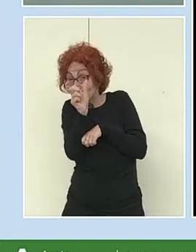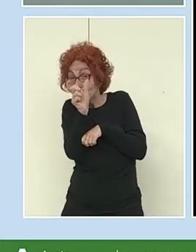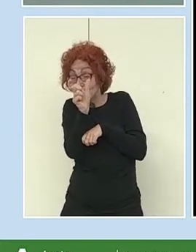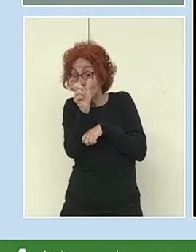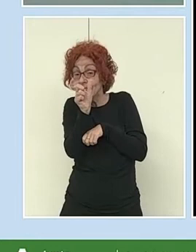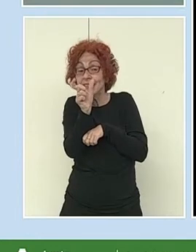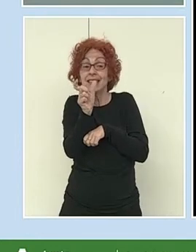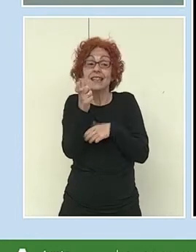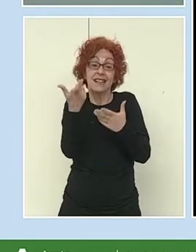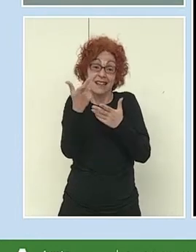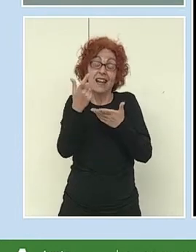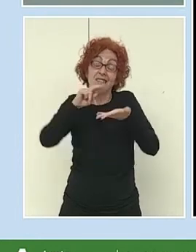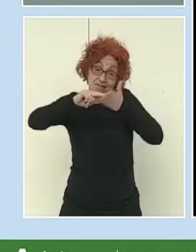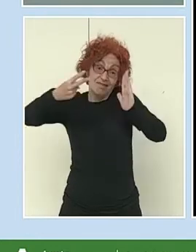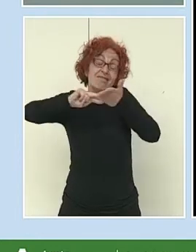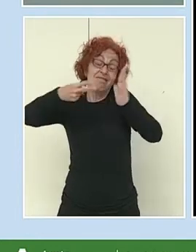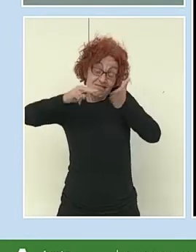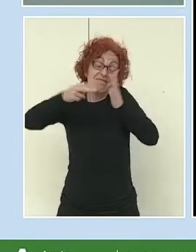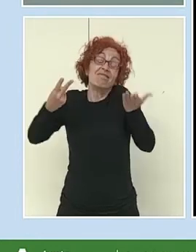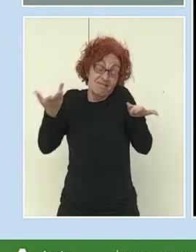Están utilizando las TIC, ¿lo ven?